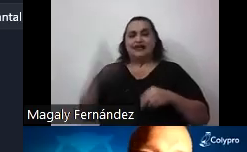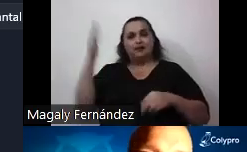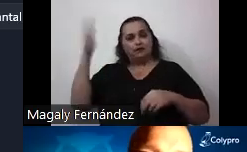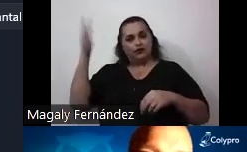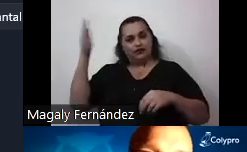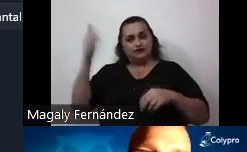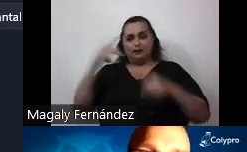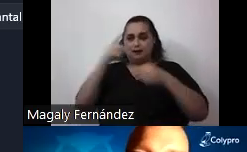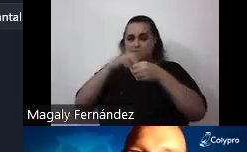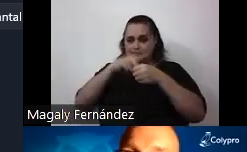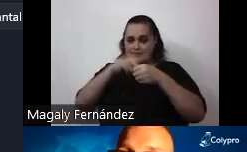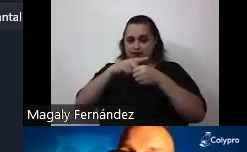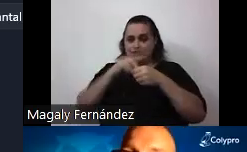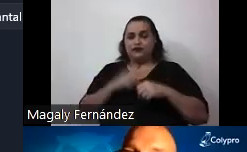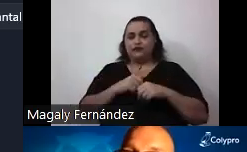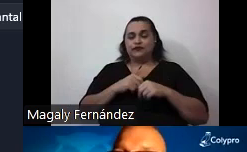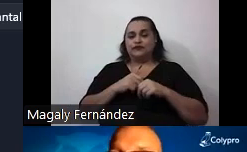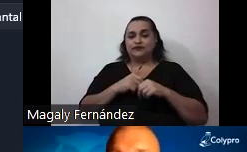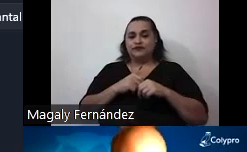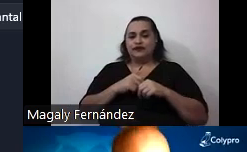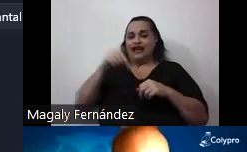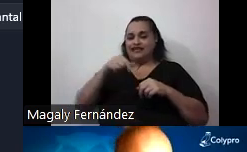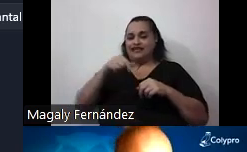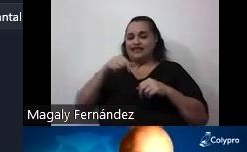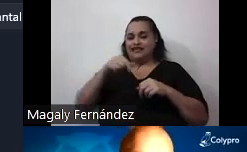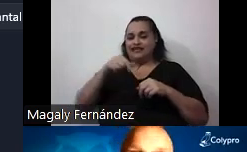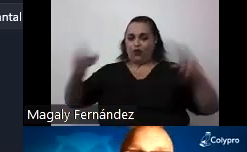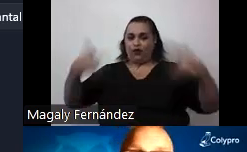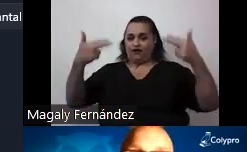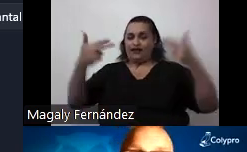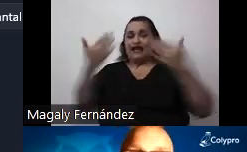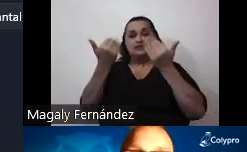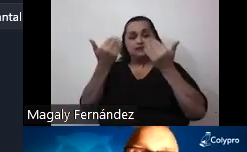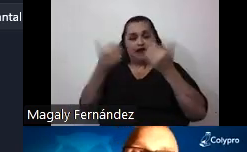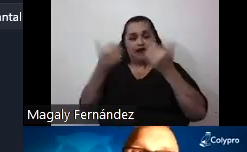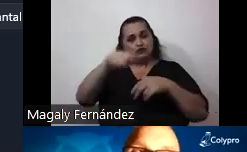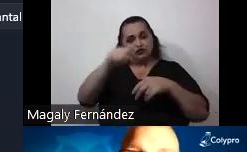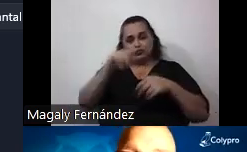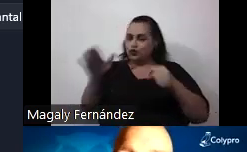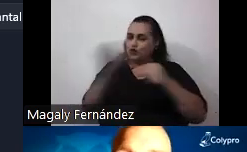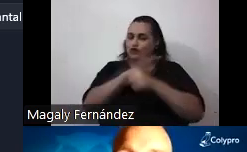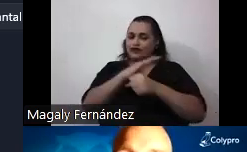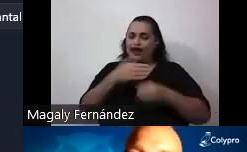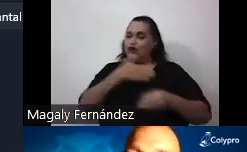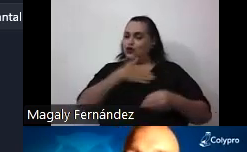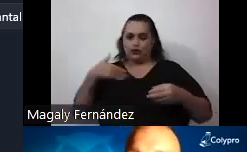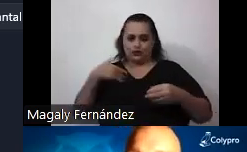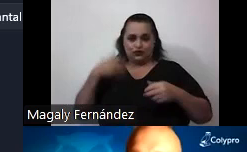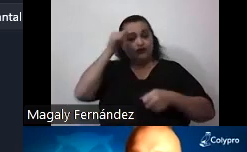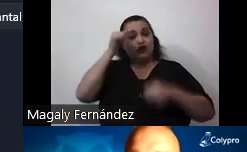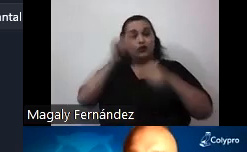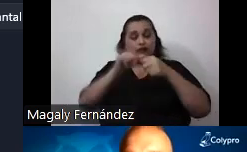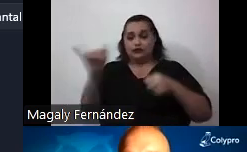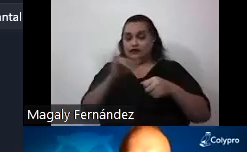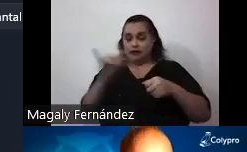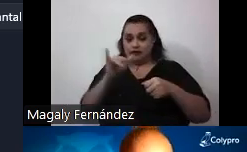participación en este webinario que esperamos haya sido de su total agrado les recordamos también verdad